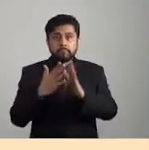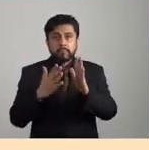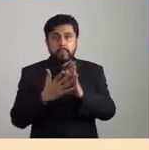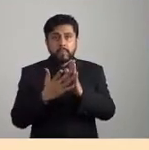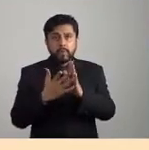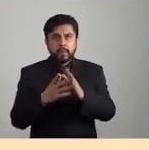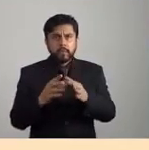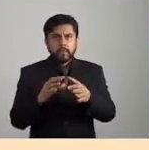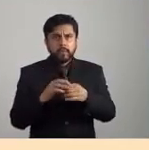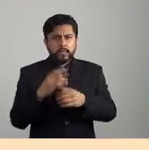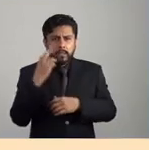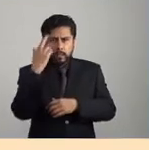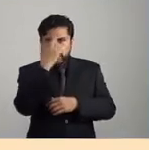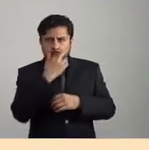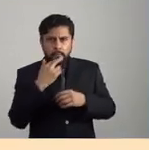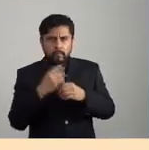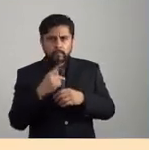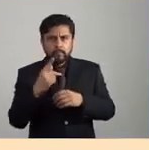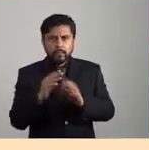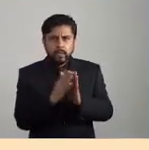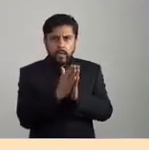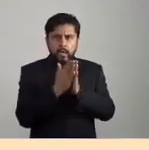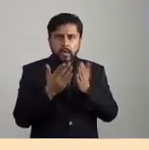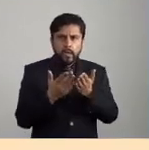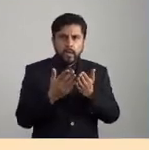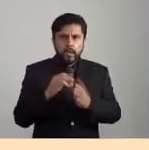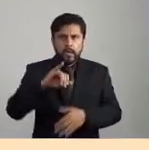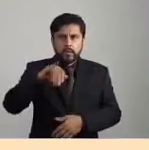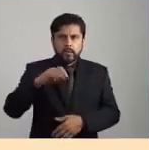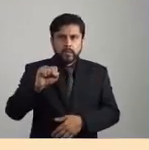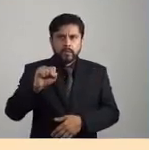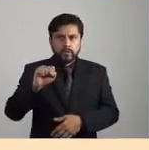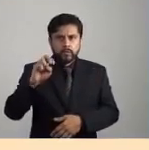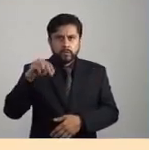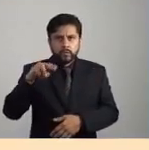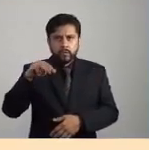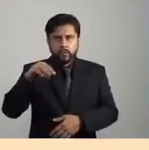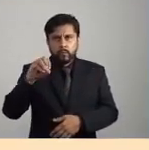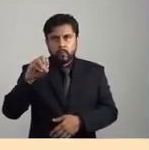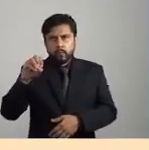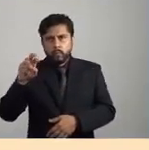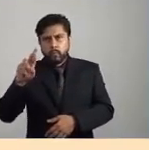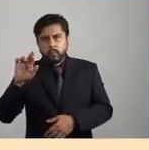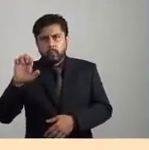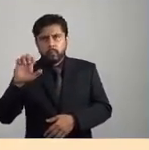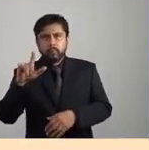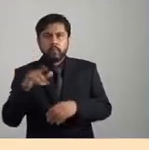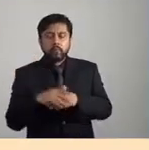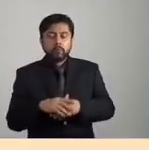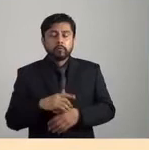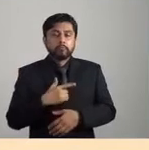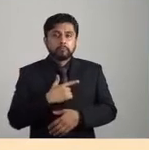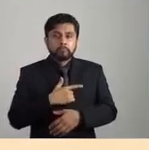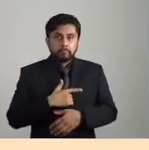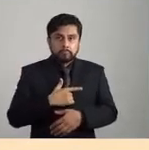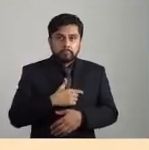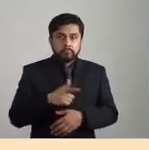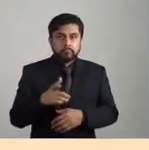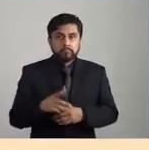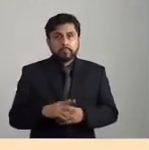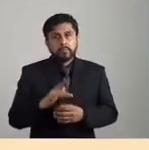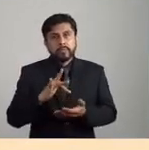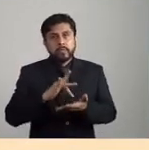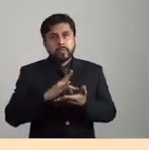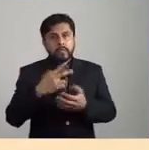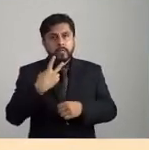obra de Jason Moore y el concepto de capitaloceno. En lo personal me da mucho gusto y agradezco la invitación a